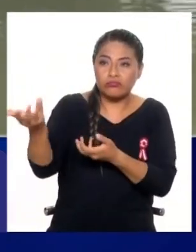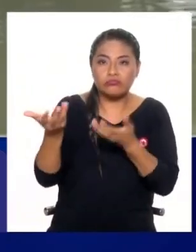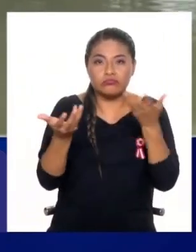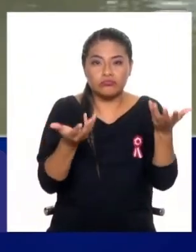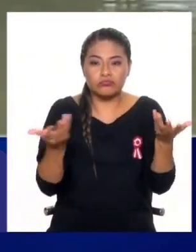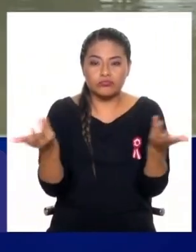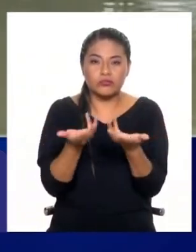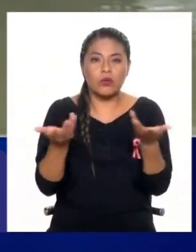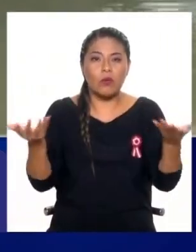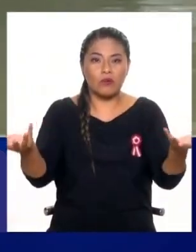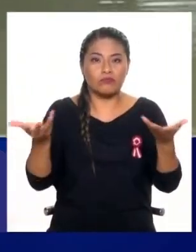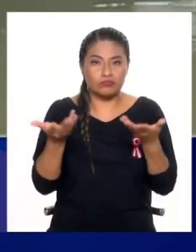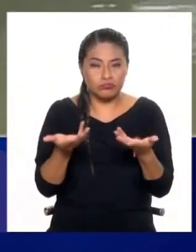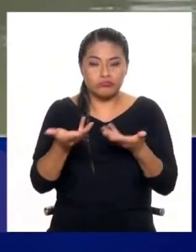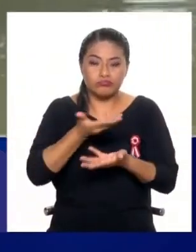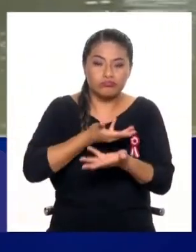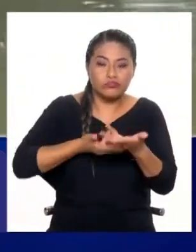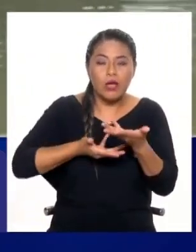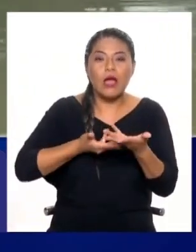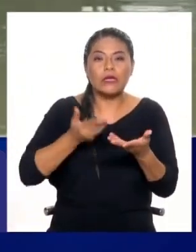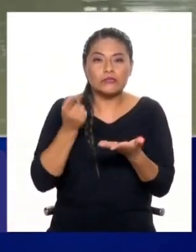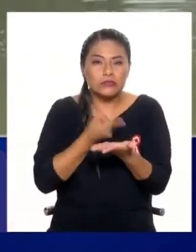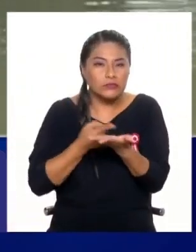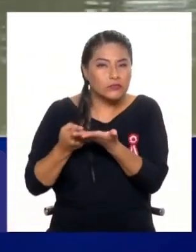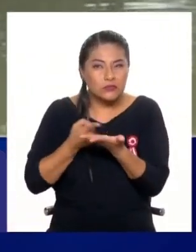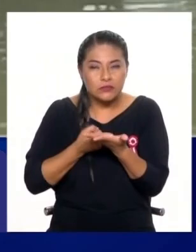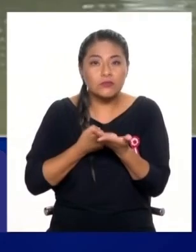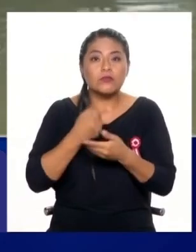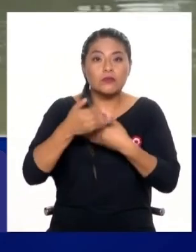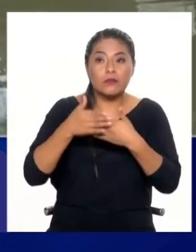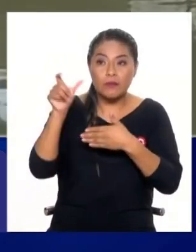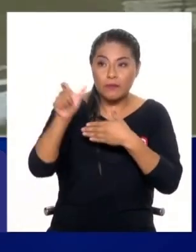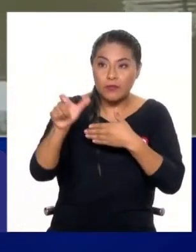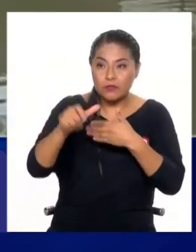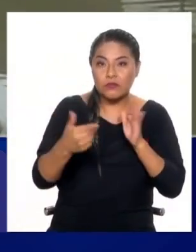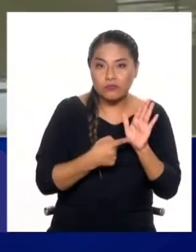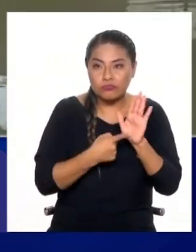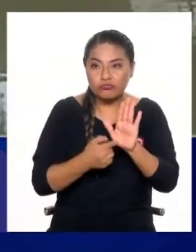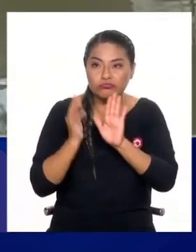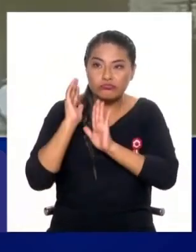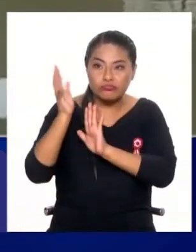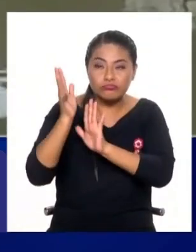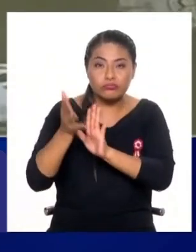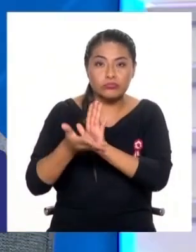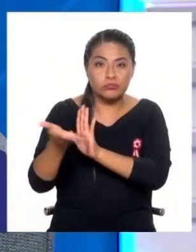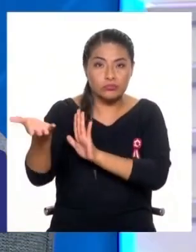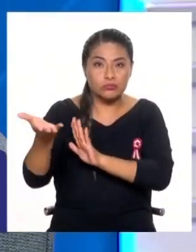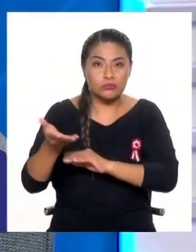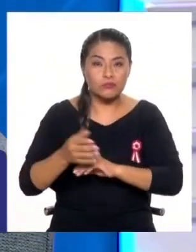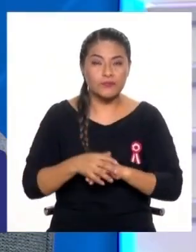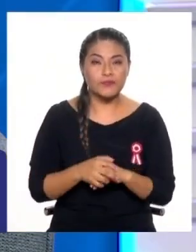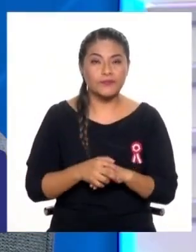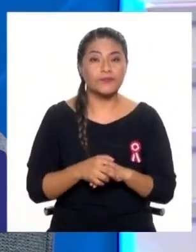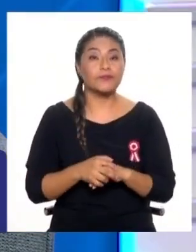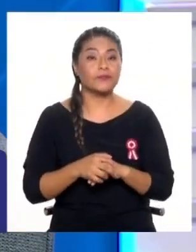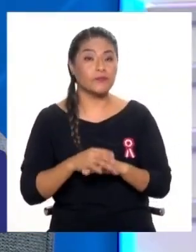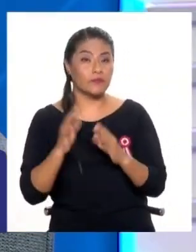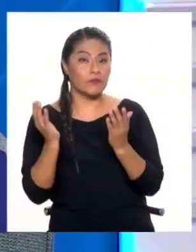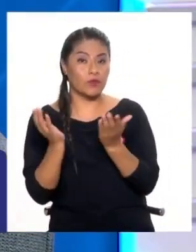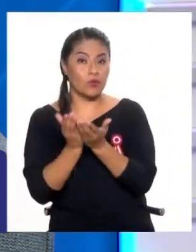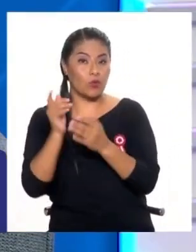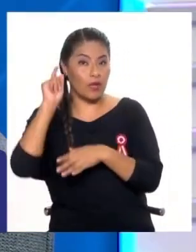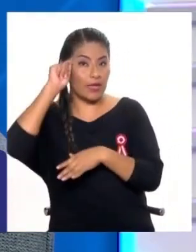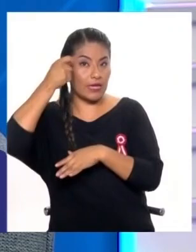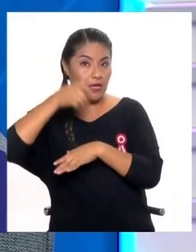armar estos planes de contingencia y que luego sean socializados a la población en general. Entonces, los colegios de ingenieros podrían también